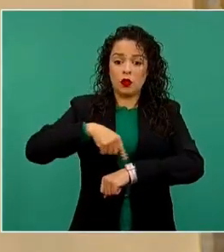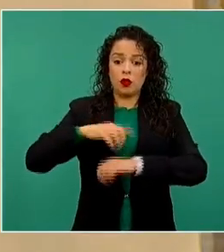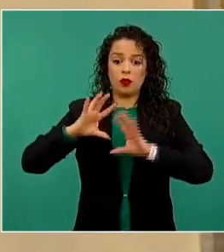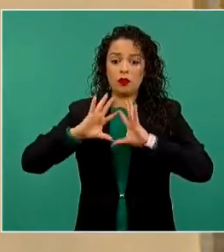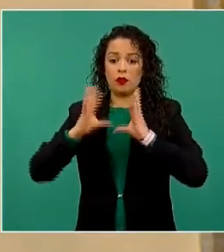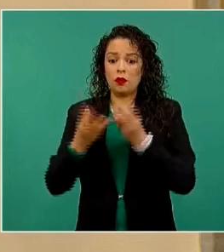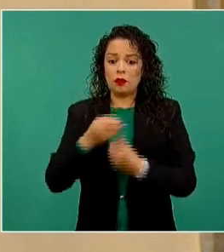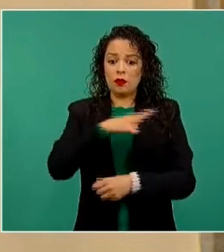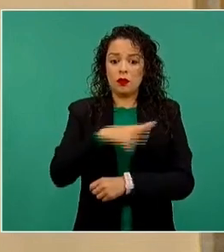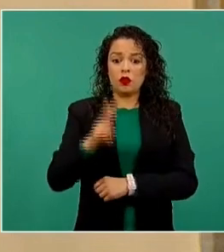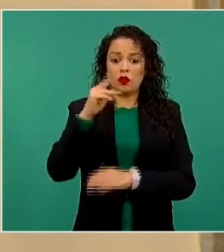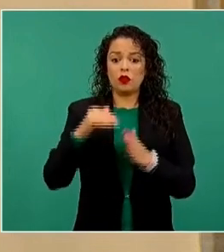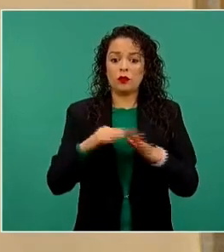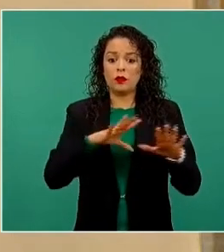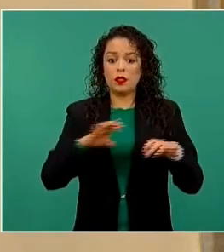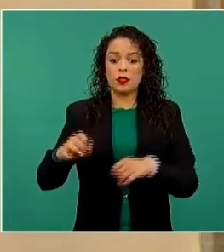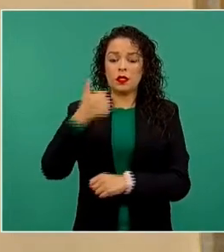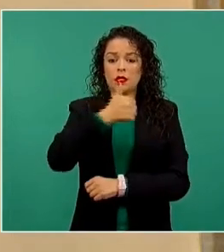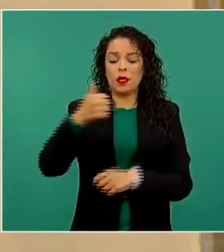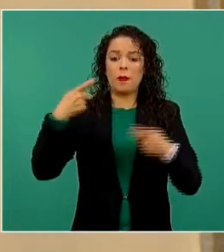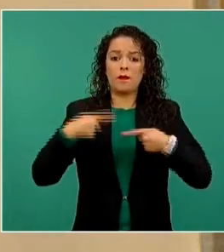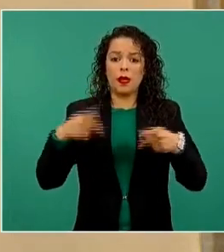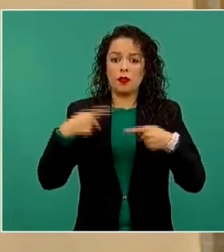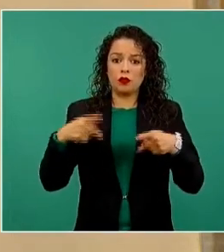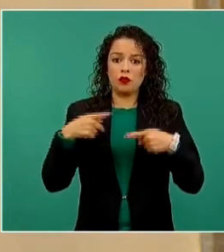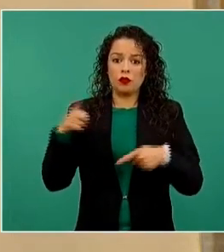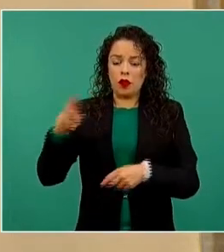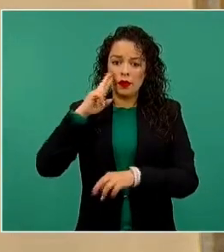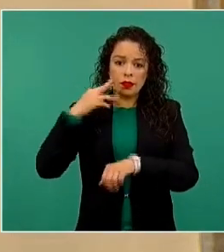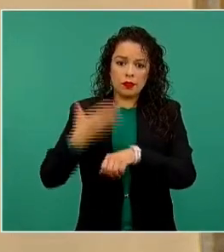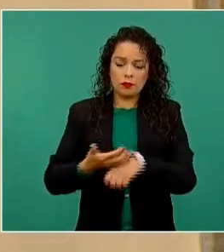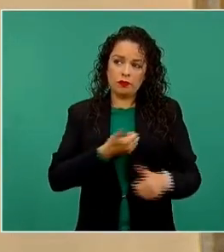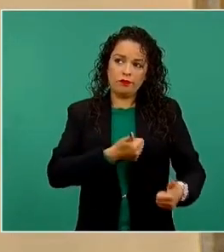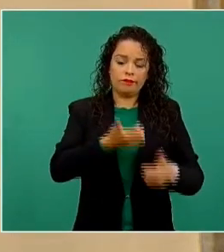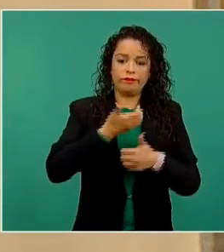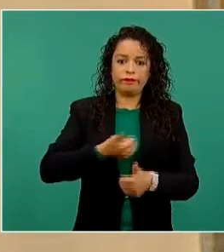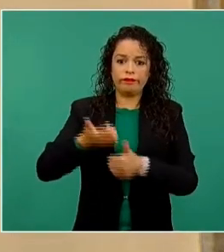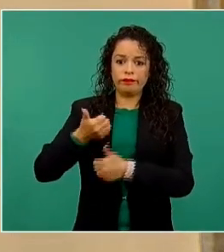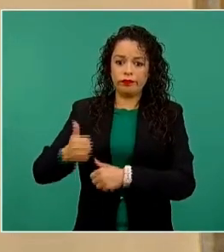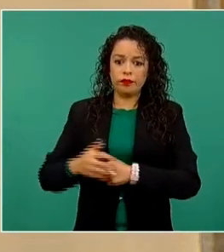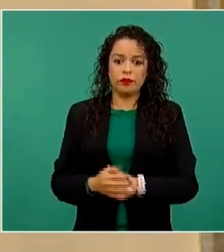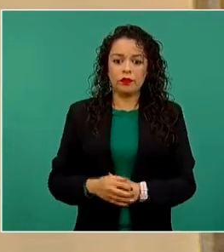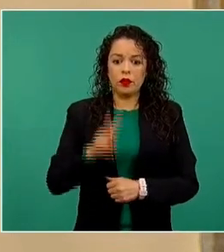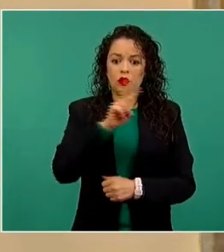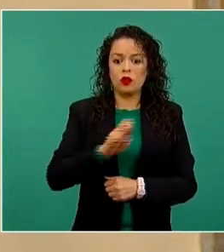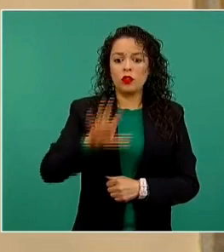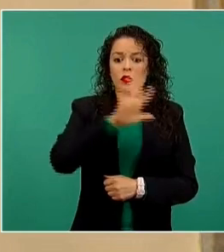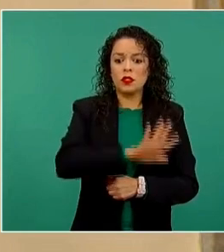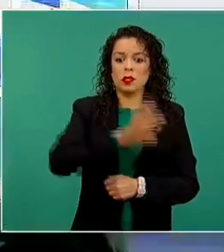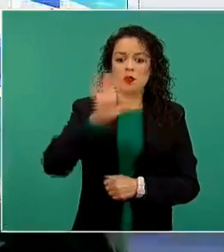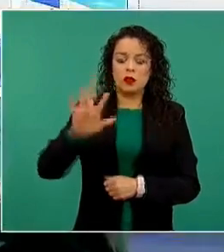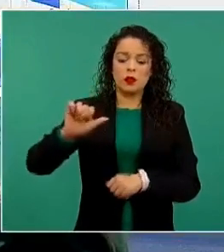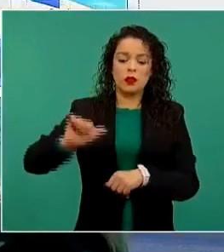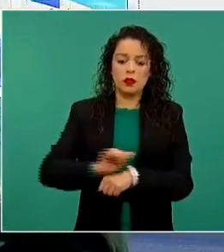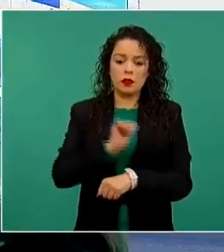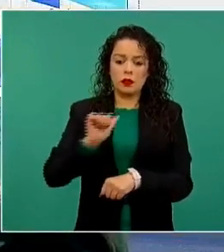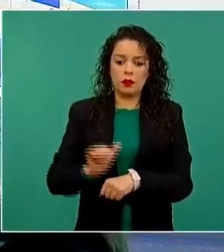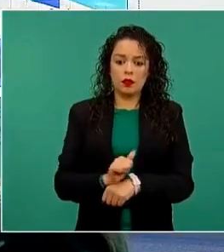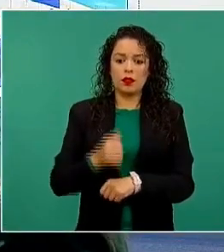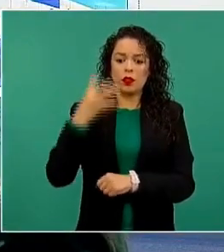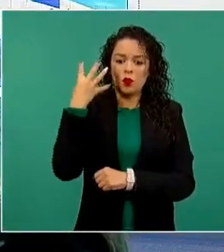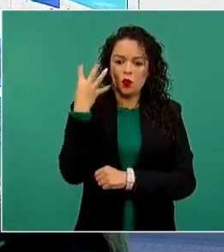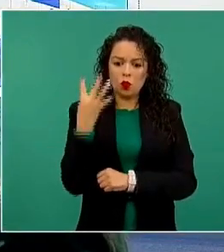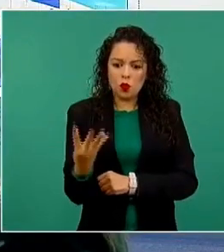566 hombres empleados para esta actividad, 255 vehículos y